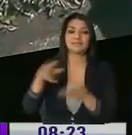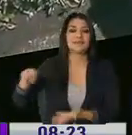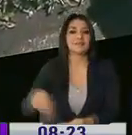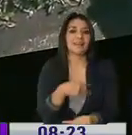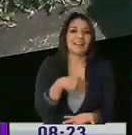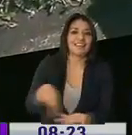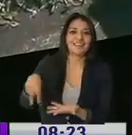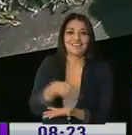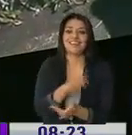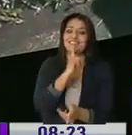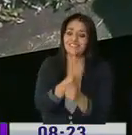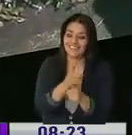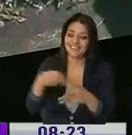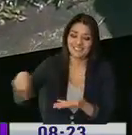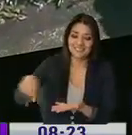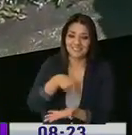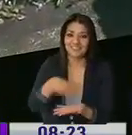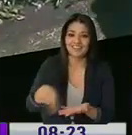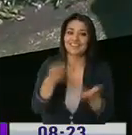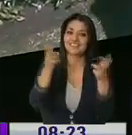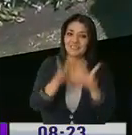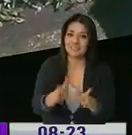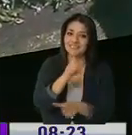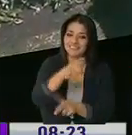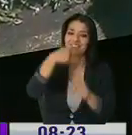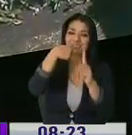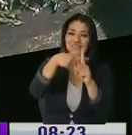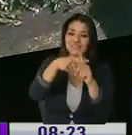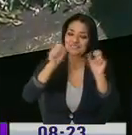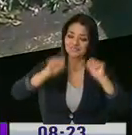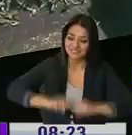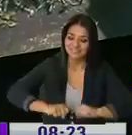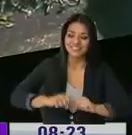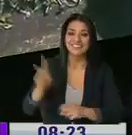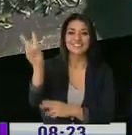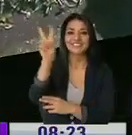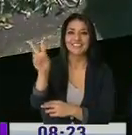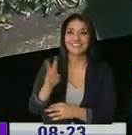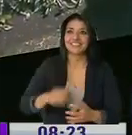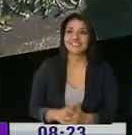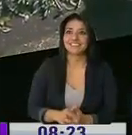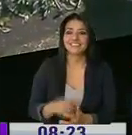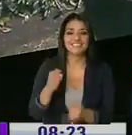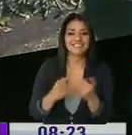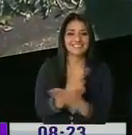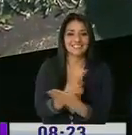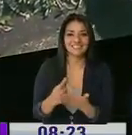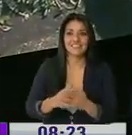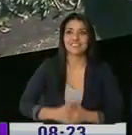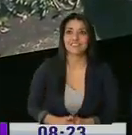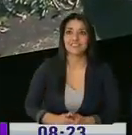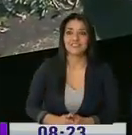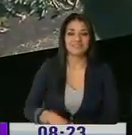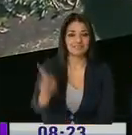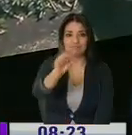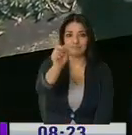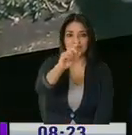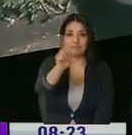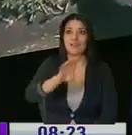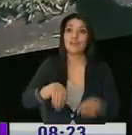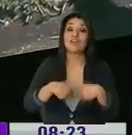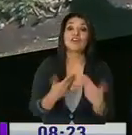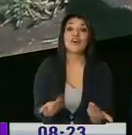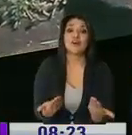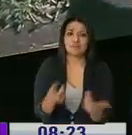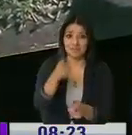Ali Corrali que ahí vamos a estar bailando. Así que póngale buena energía a este viernes fin de semana laboral. Ah, no me diga eso. A ver, ¿cómo es el